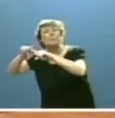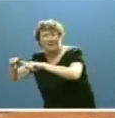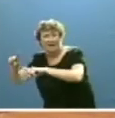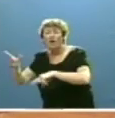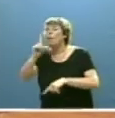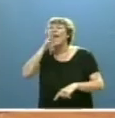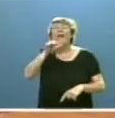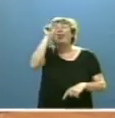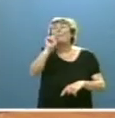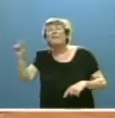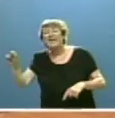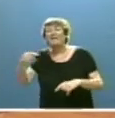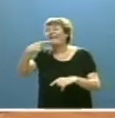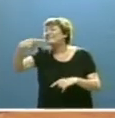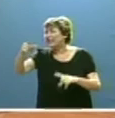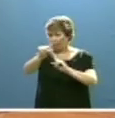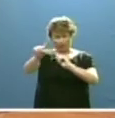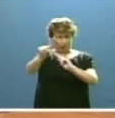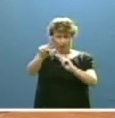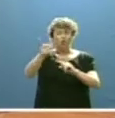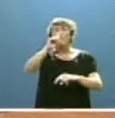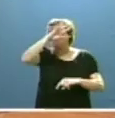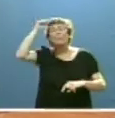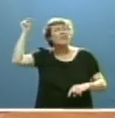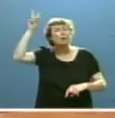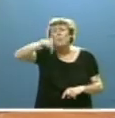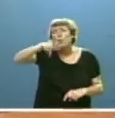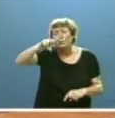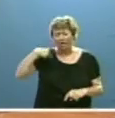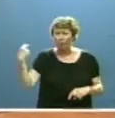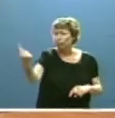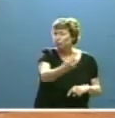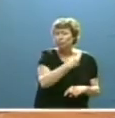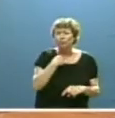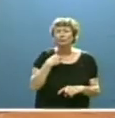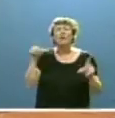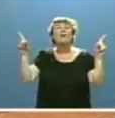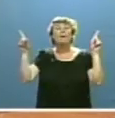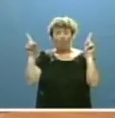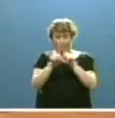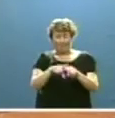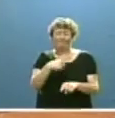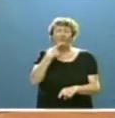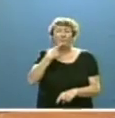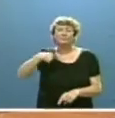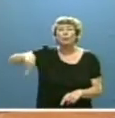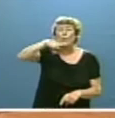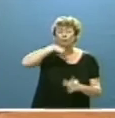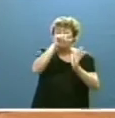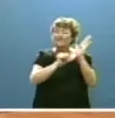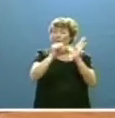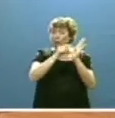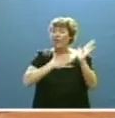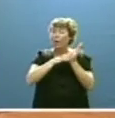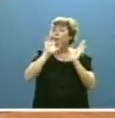para dividir o restar. Sin que olvidemos nunca ninguno de nosotros que, como acertadamente afirma nuestro estatuto de